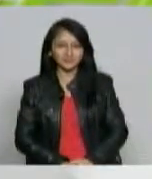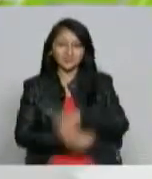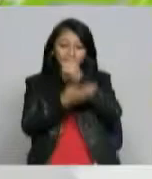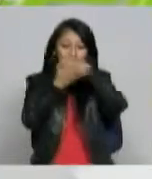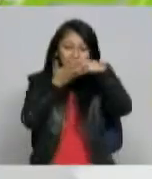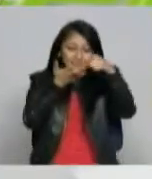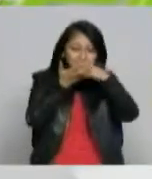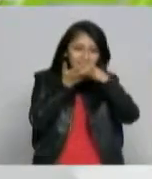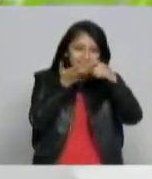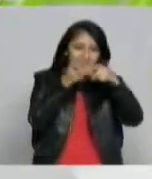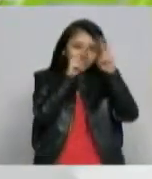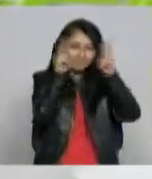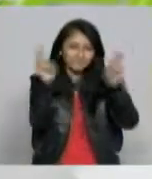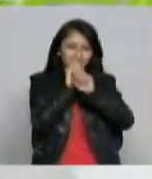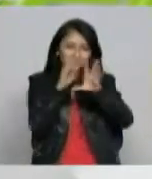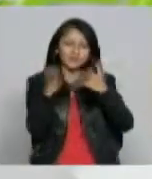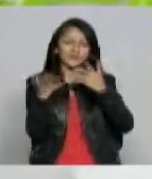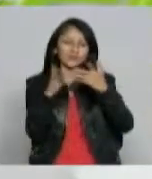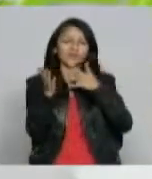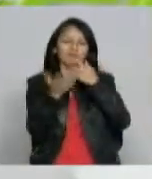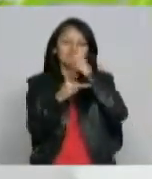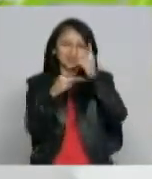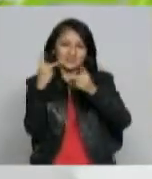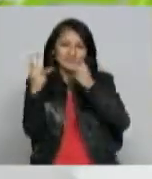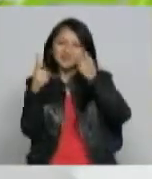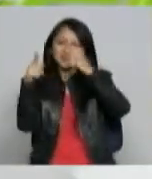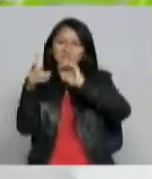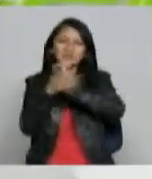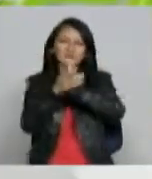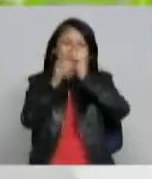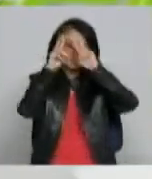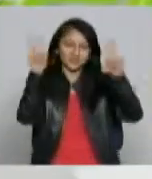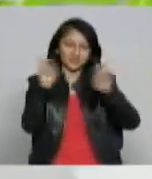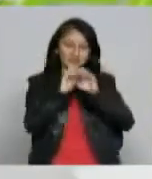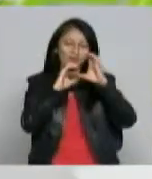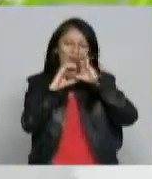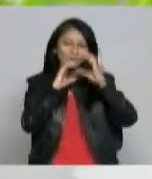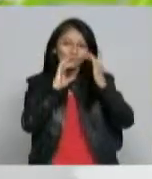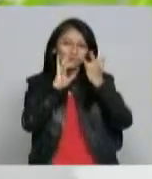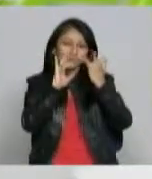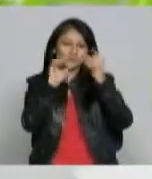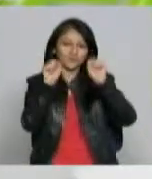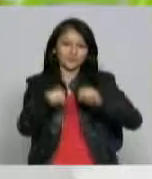escríbanos a nuestros correos electrónicos y visiten nuestros sitios web de contacto